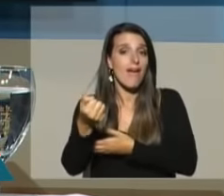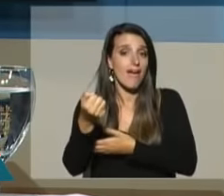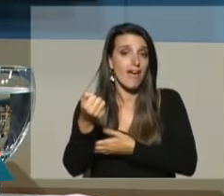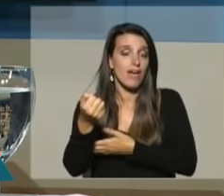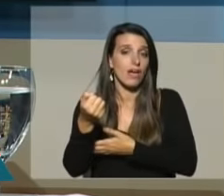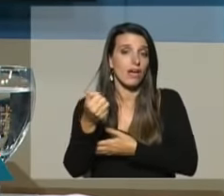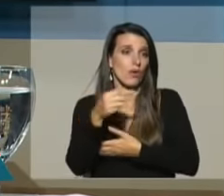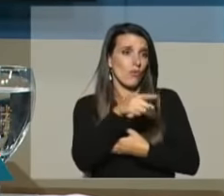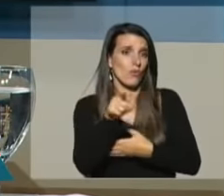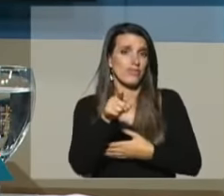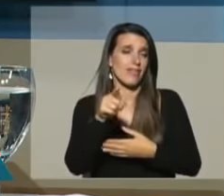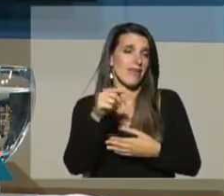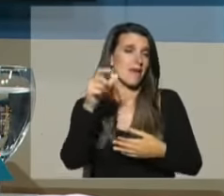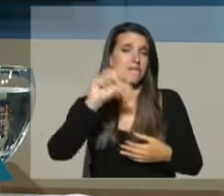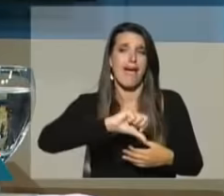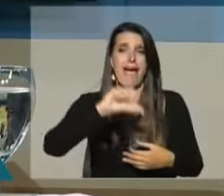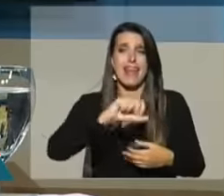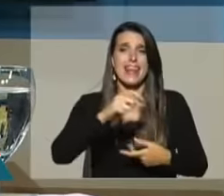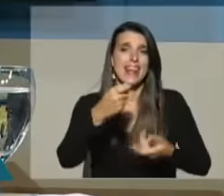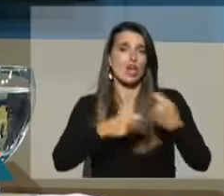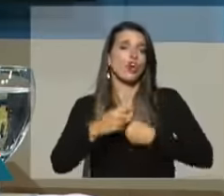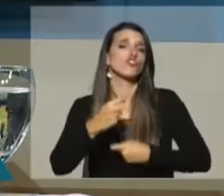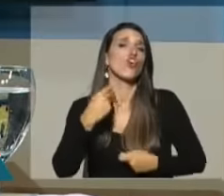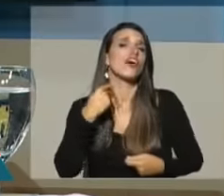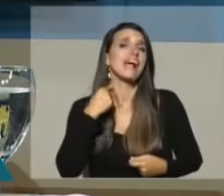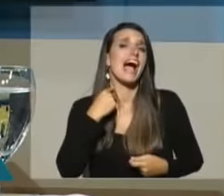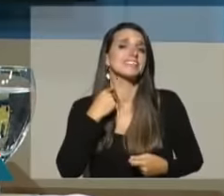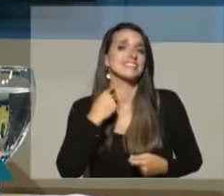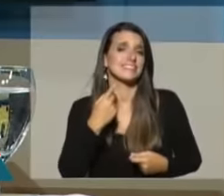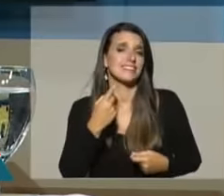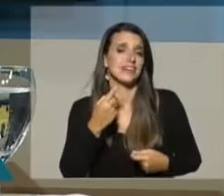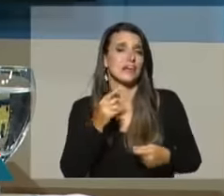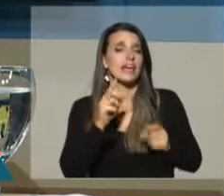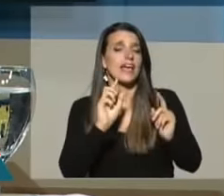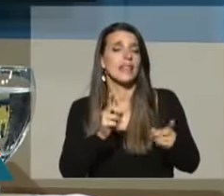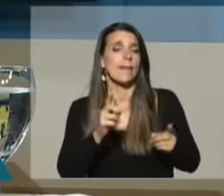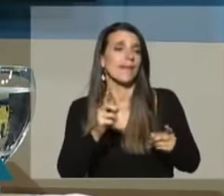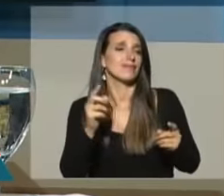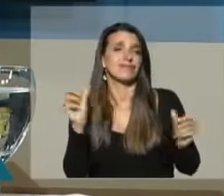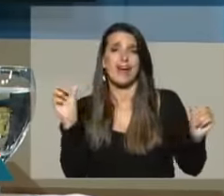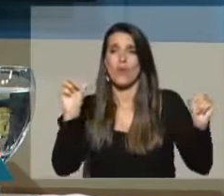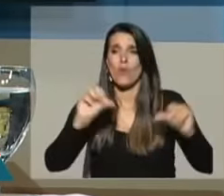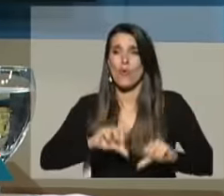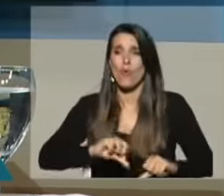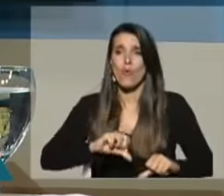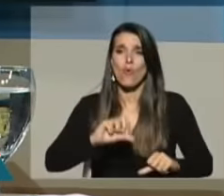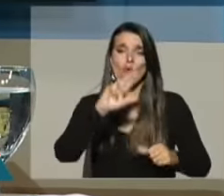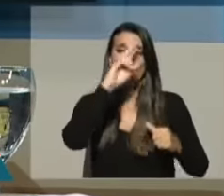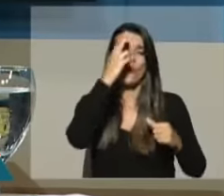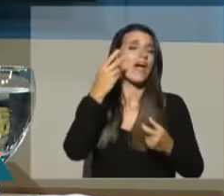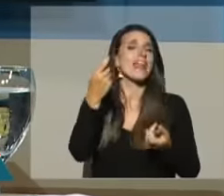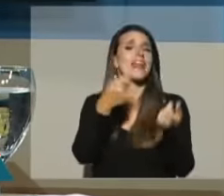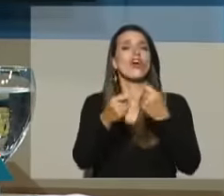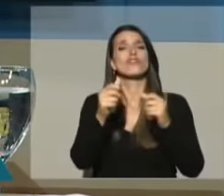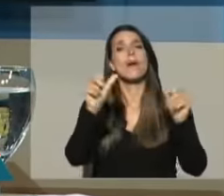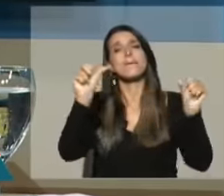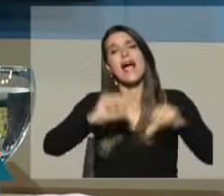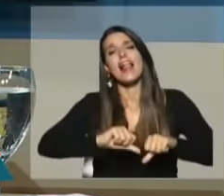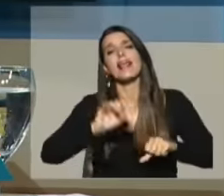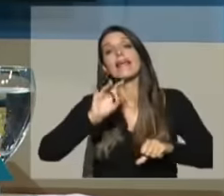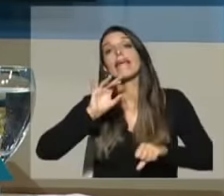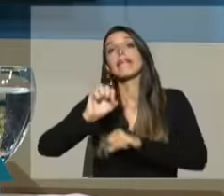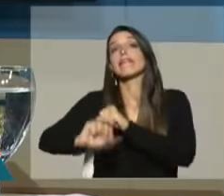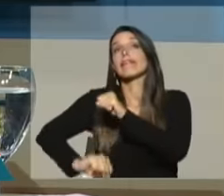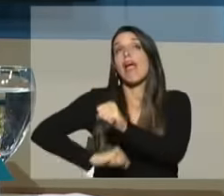pésimo negocio con las regasificadoras y los que han condenado al Uruguay a una serie de negocios ruinosos que han tenido durante estos 15 años de administración.